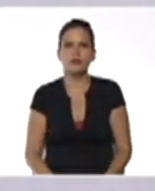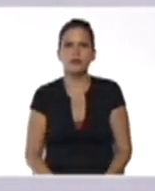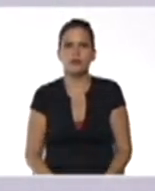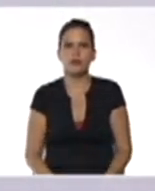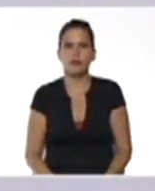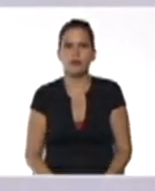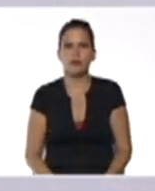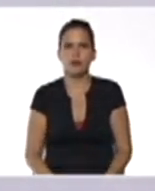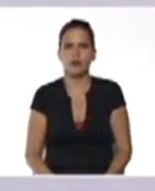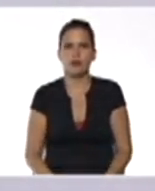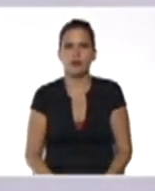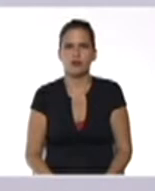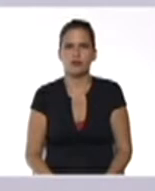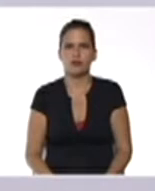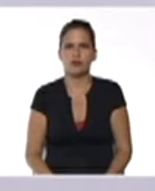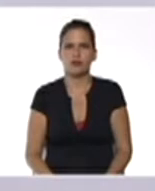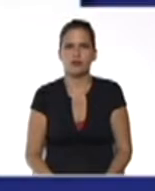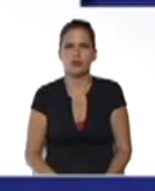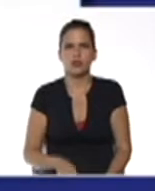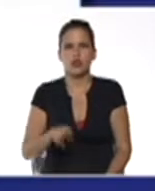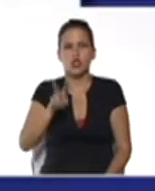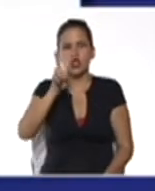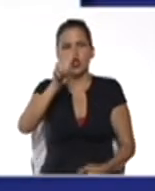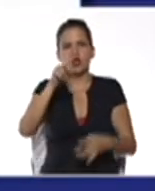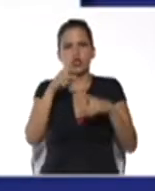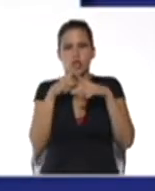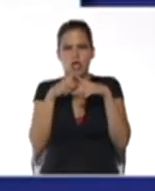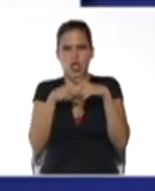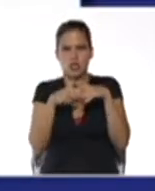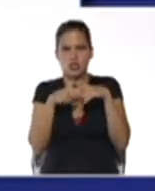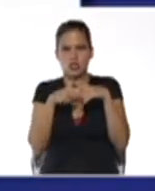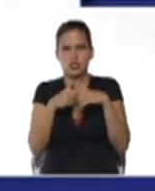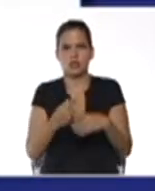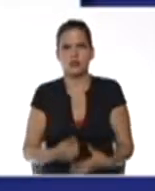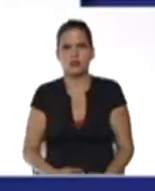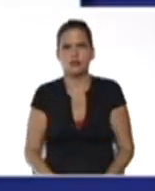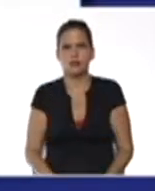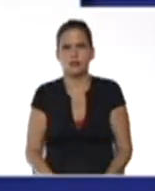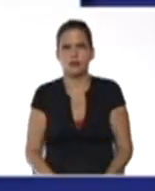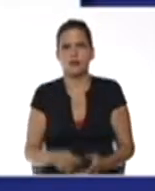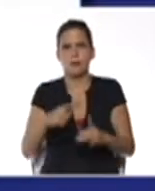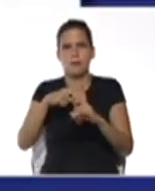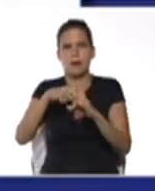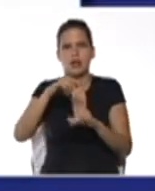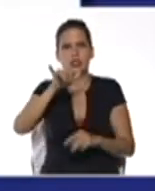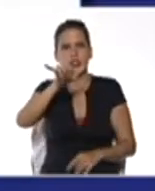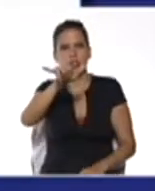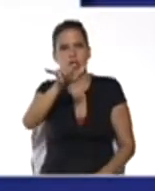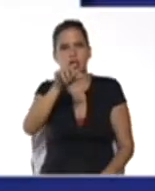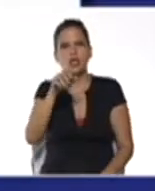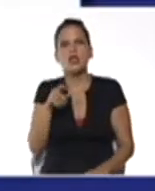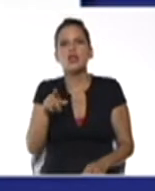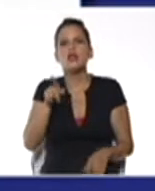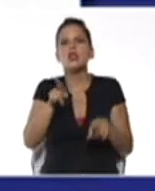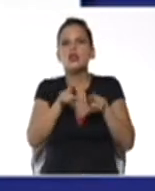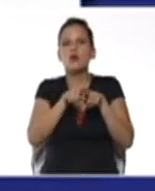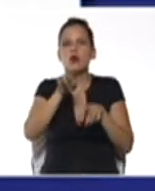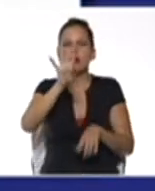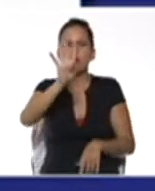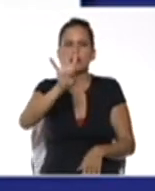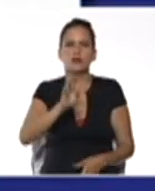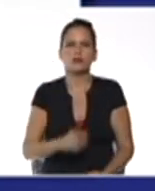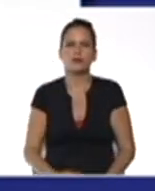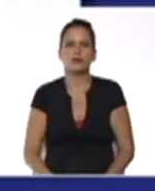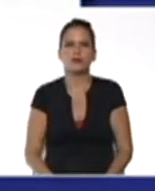y la otra ecuación, 2 por x, más y, igual a 4.